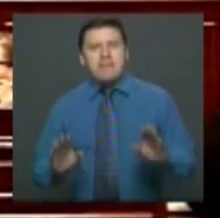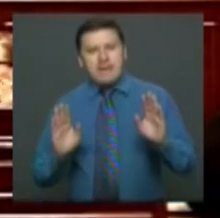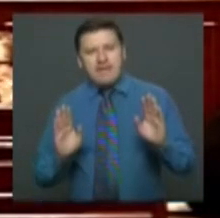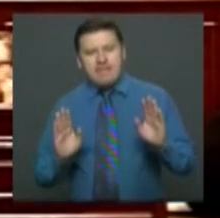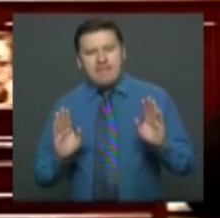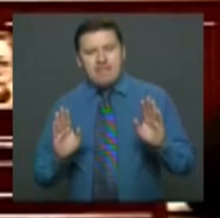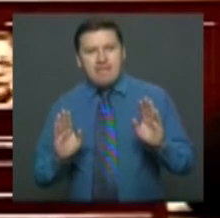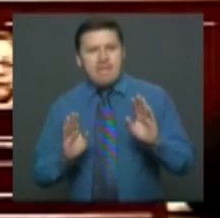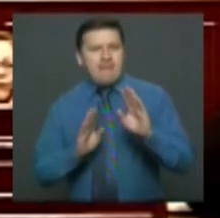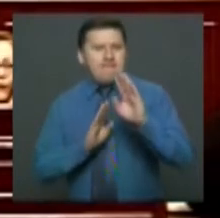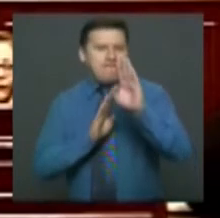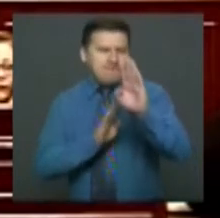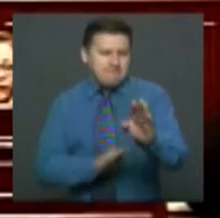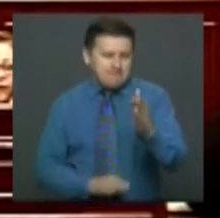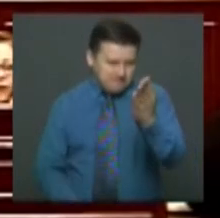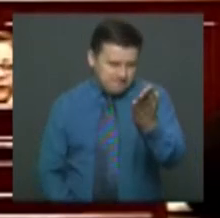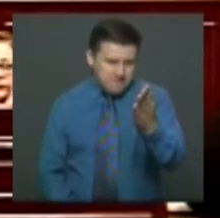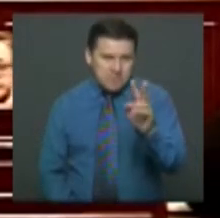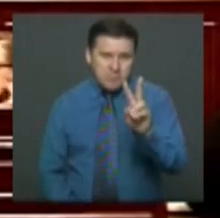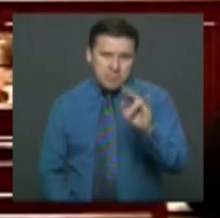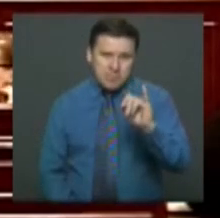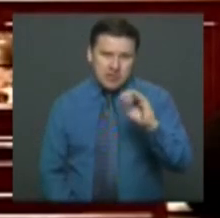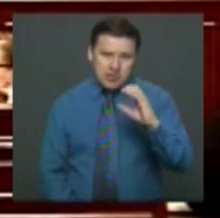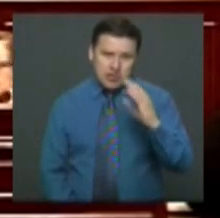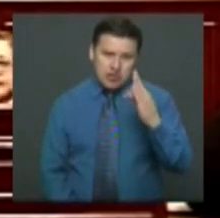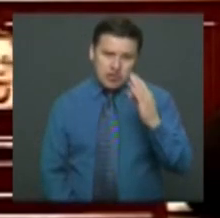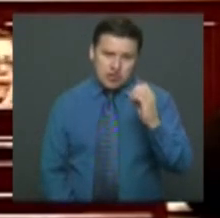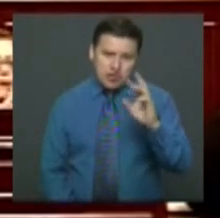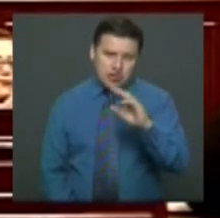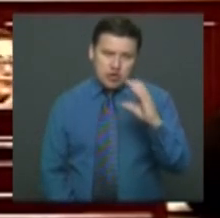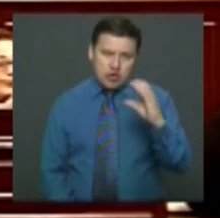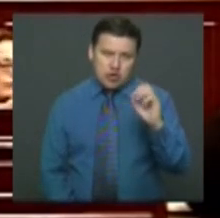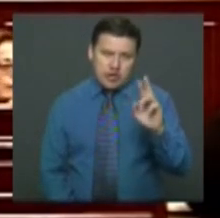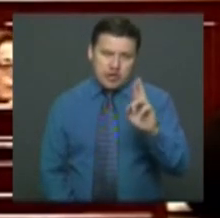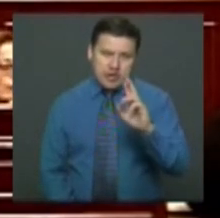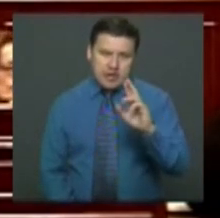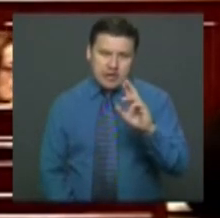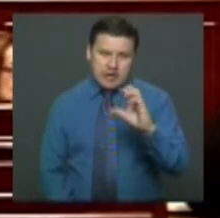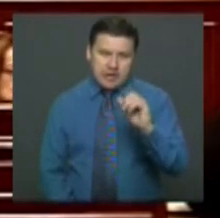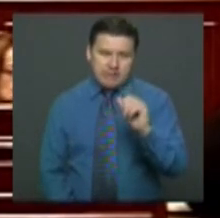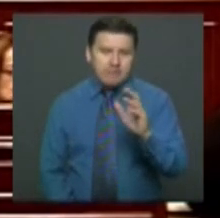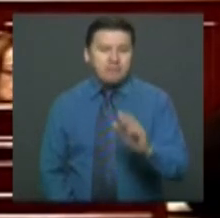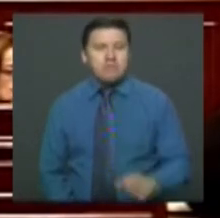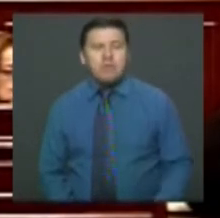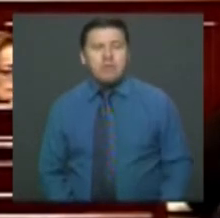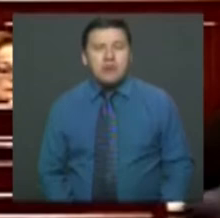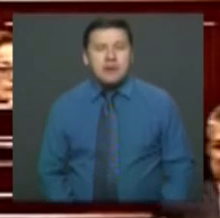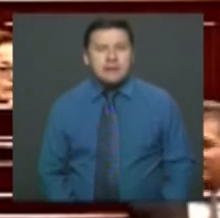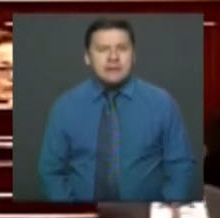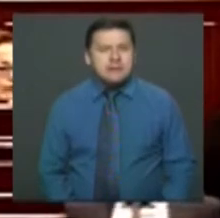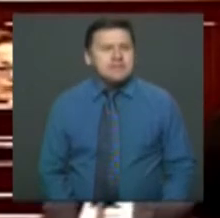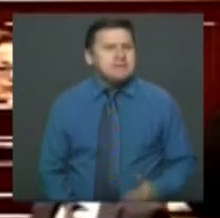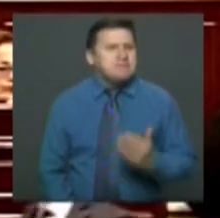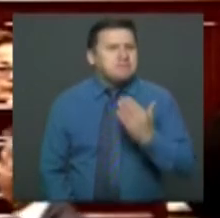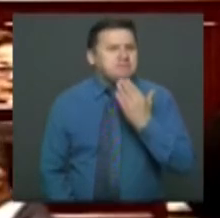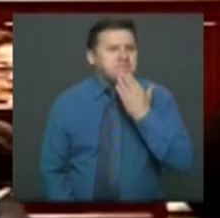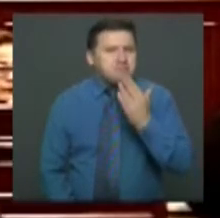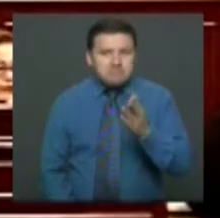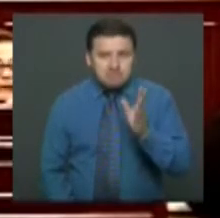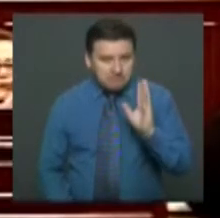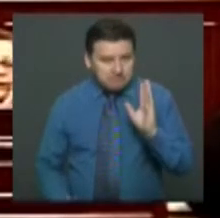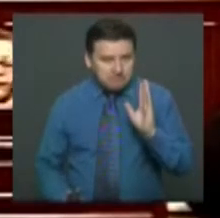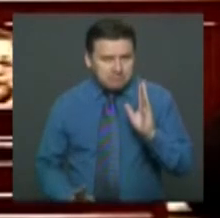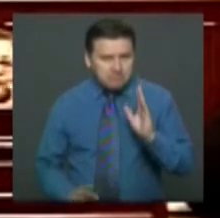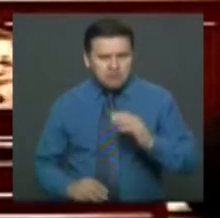Venga, representante Víctor Correa. Si alguna mesa directiva se ha caracterizado